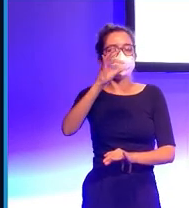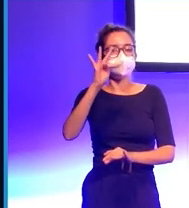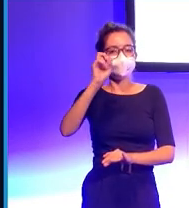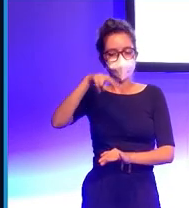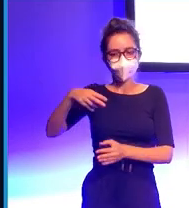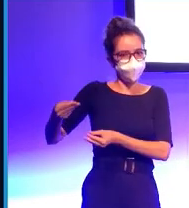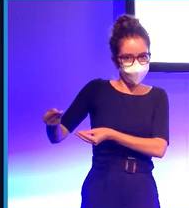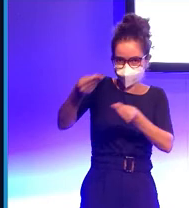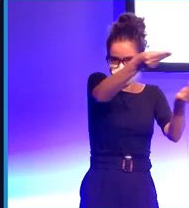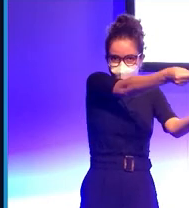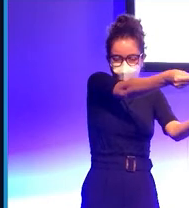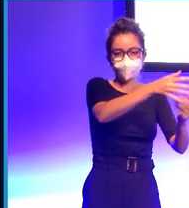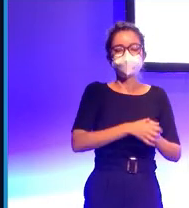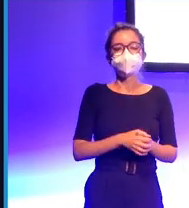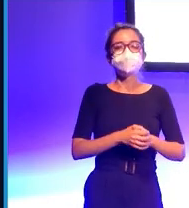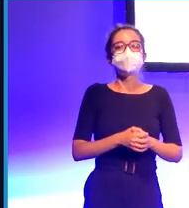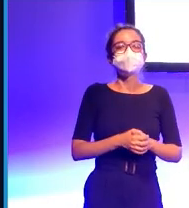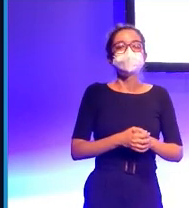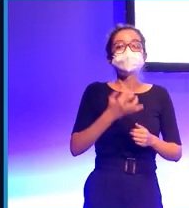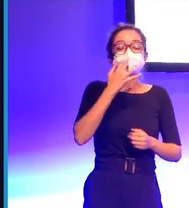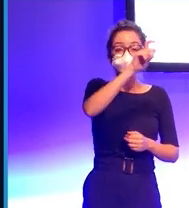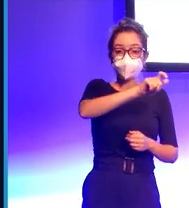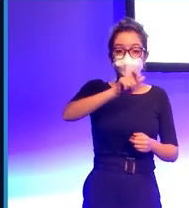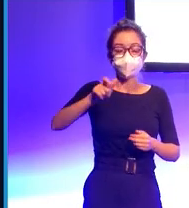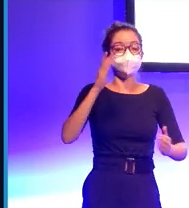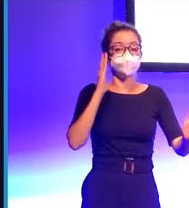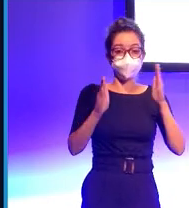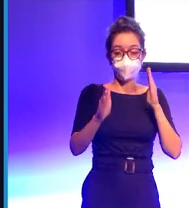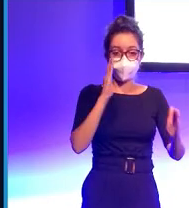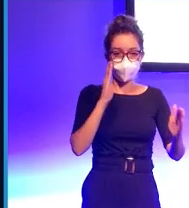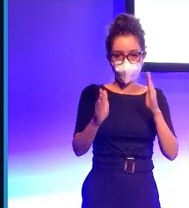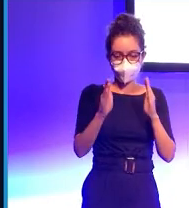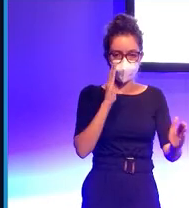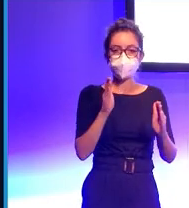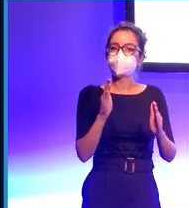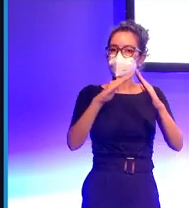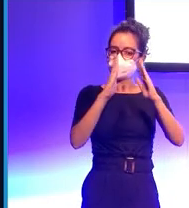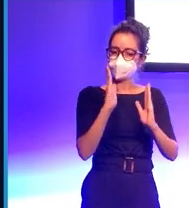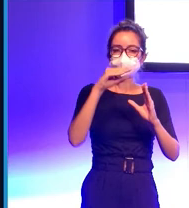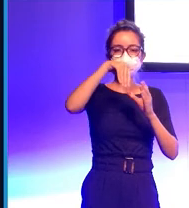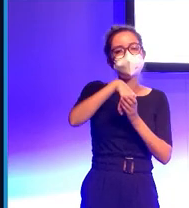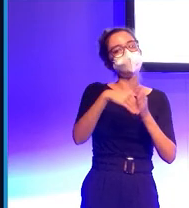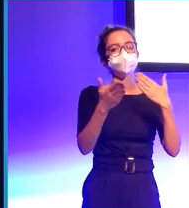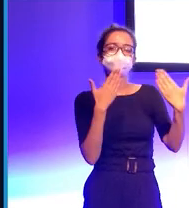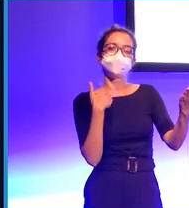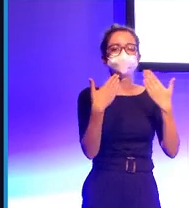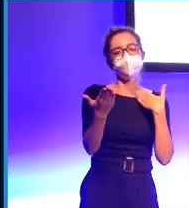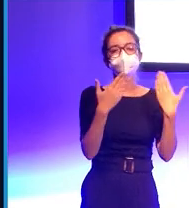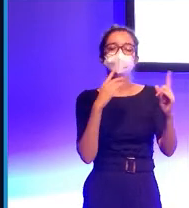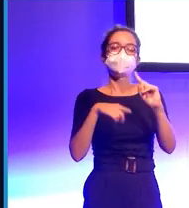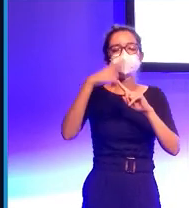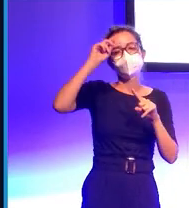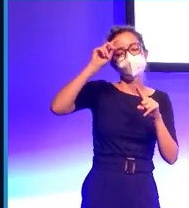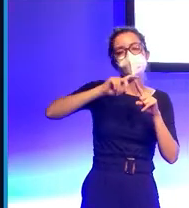punto si estas personas tienen el robot en casa y durante estos días empiezan a interactuar con el robot y van aprendiendo sobre psicología